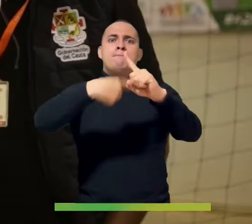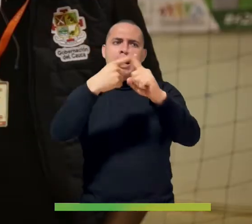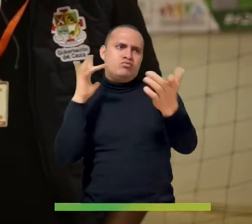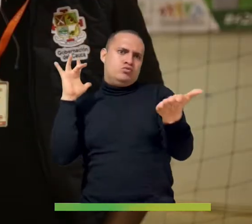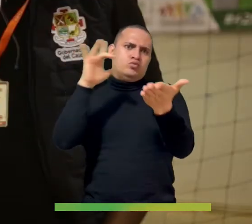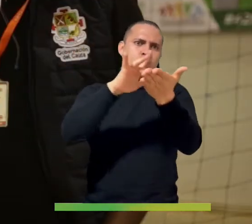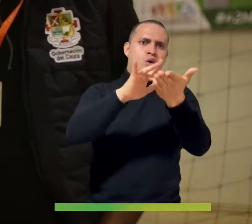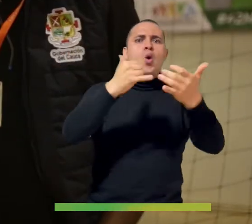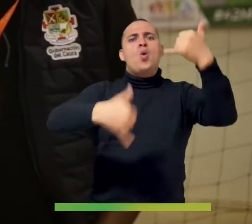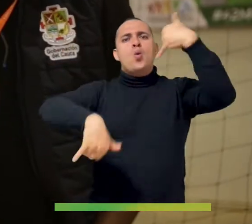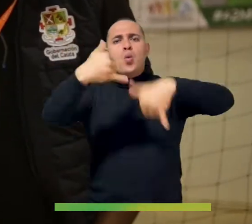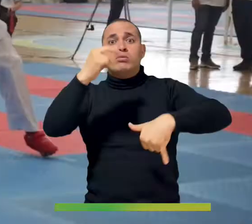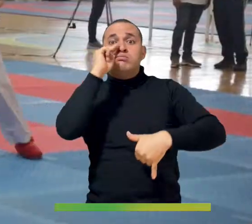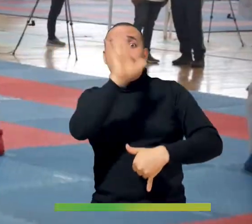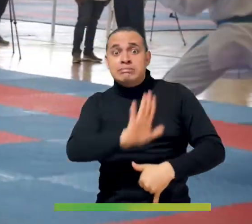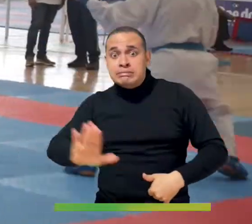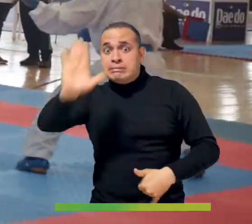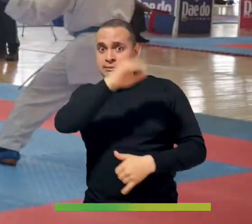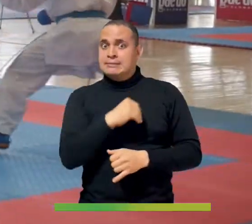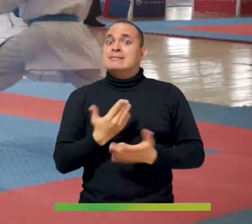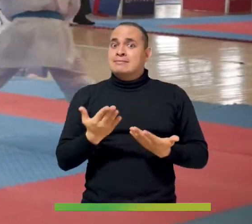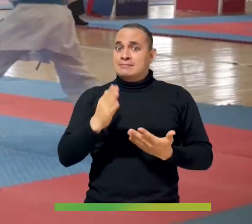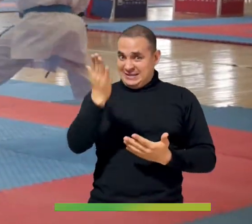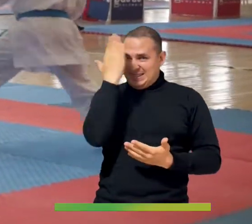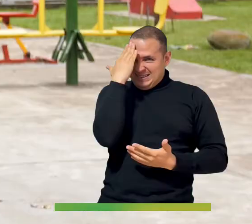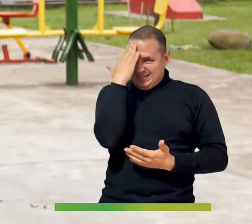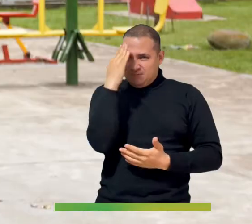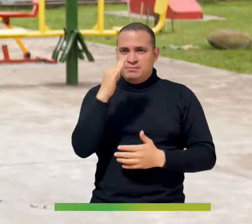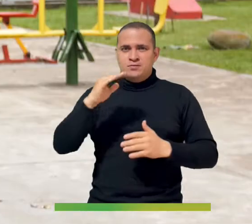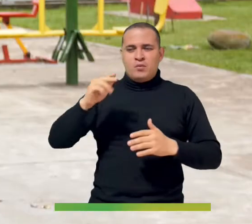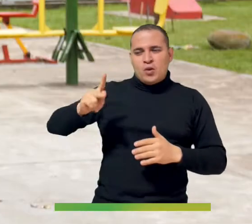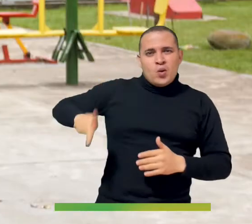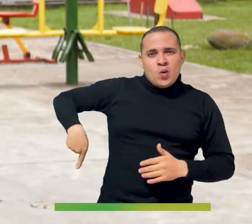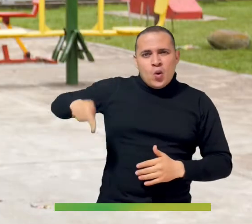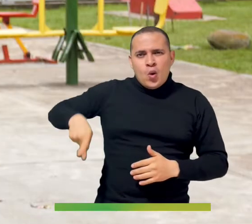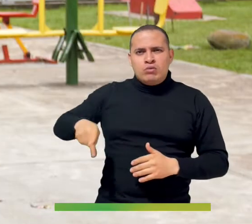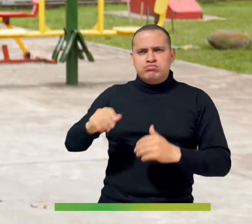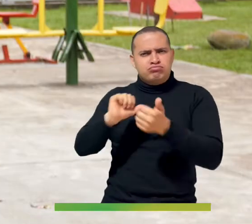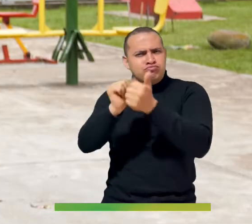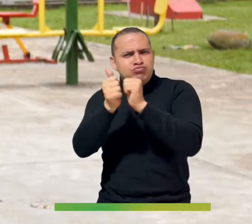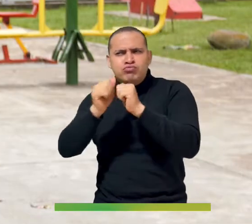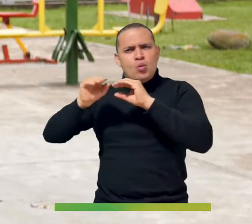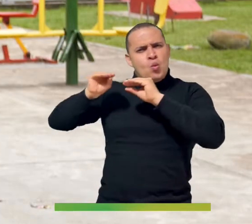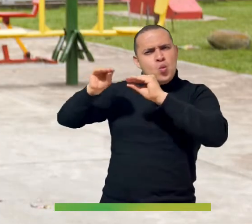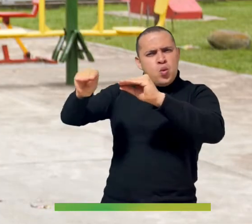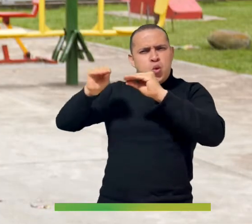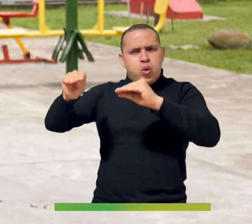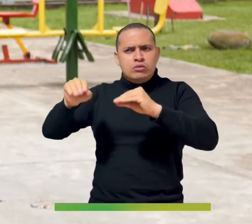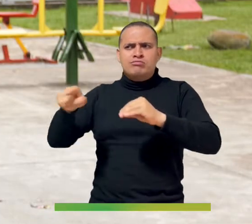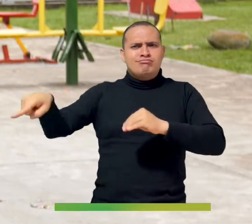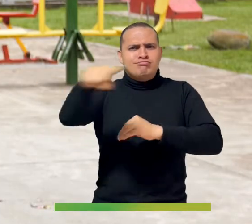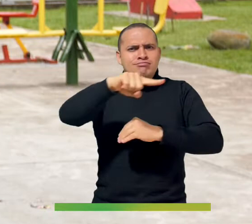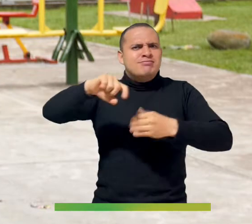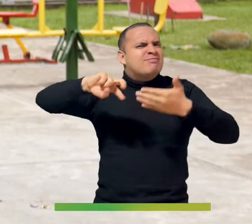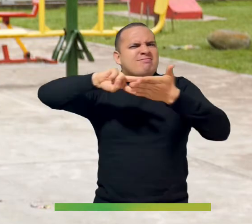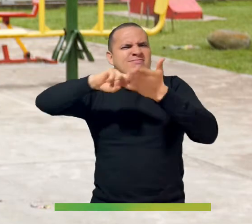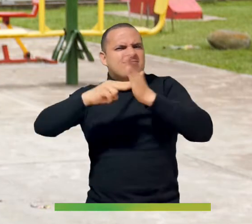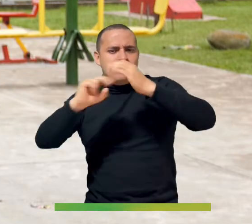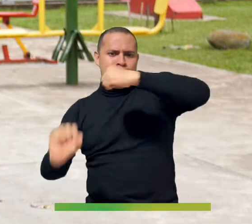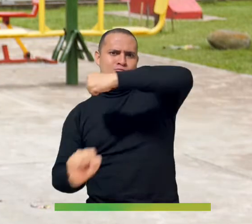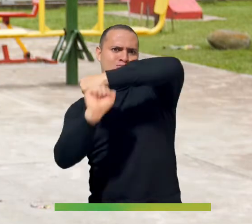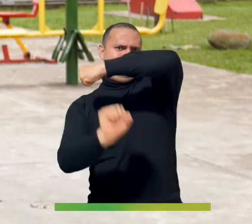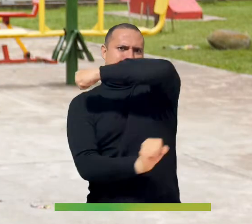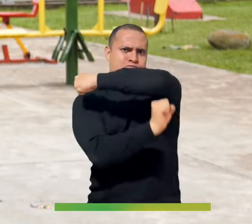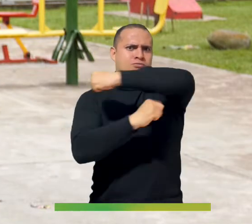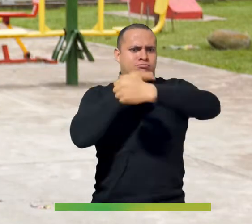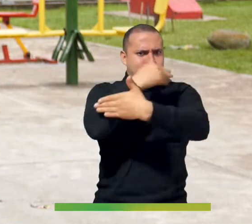en Juegos Nacionales. Sabemos que las escuelas deportivas son la base fundamental de nuestros niños